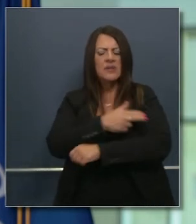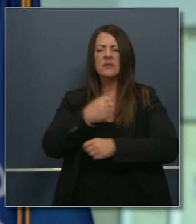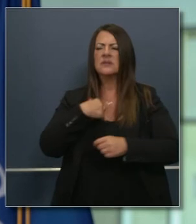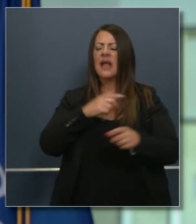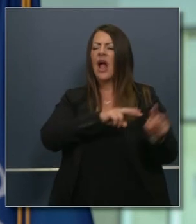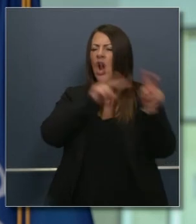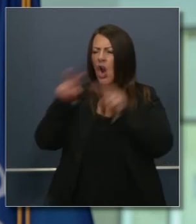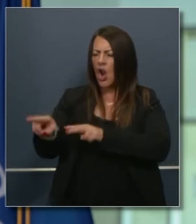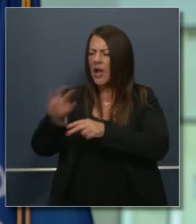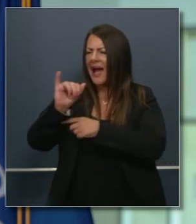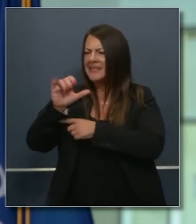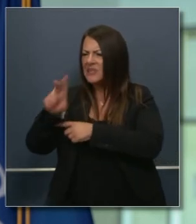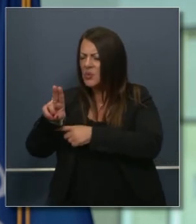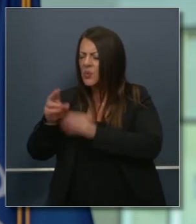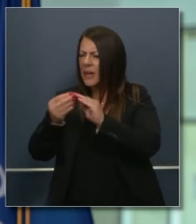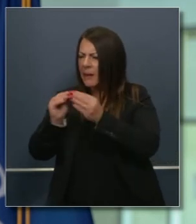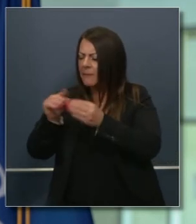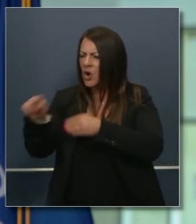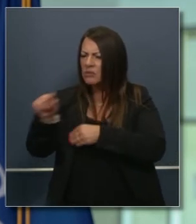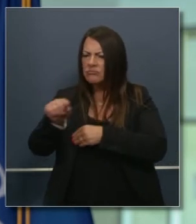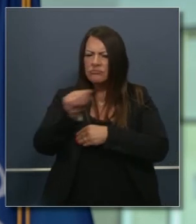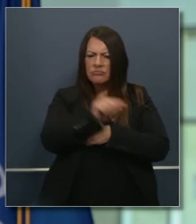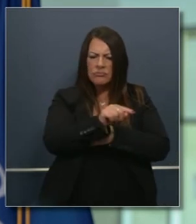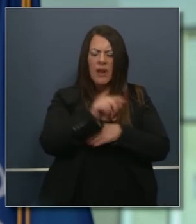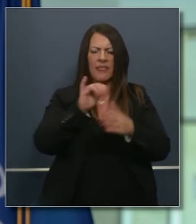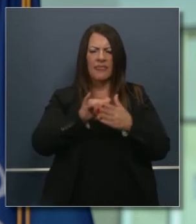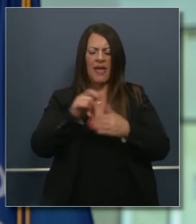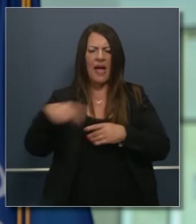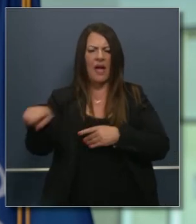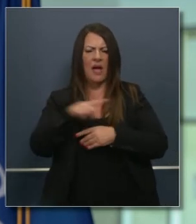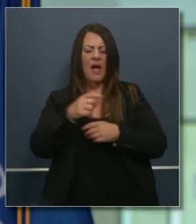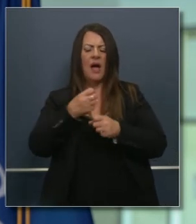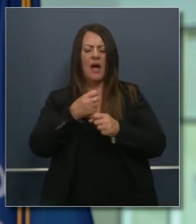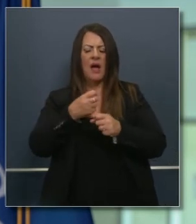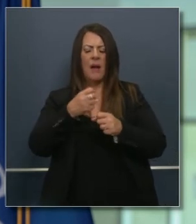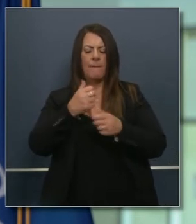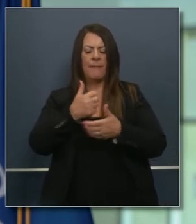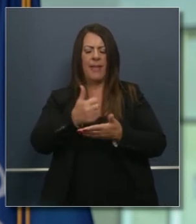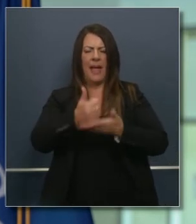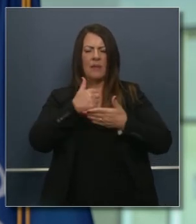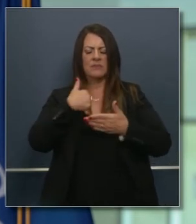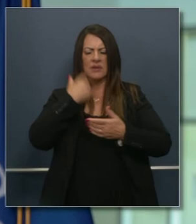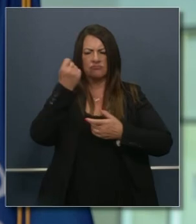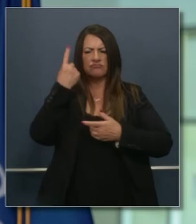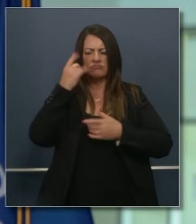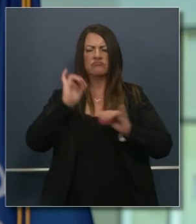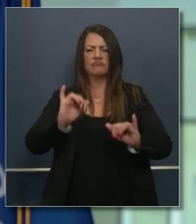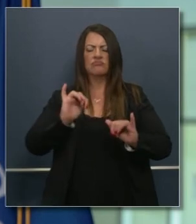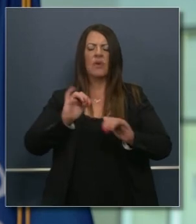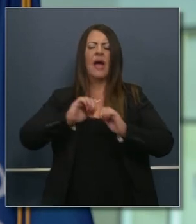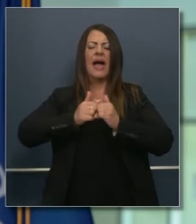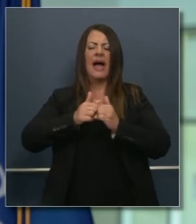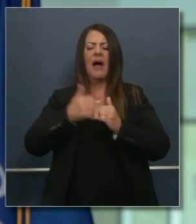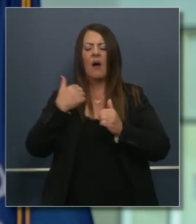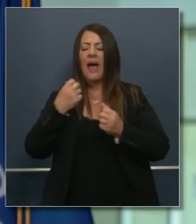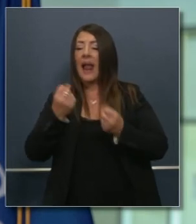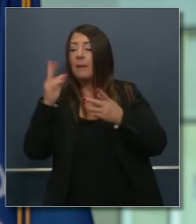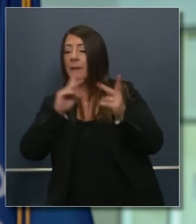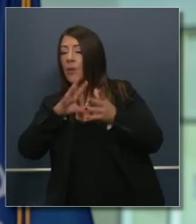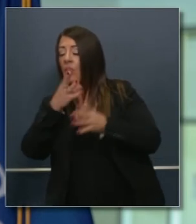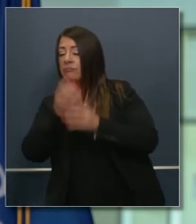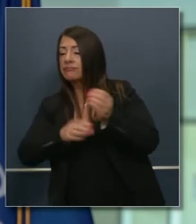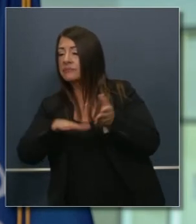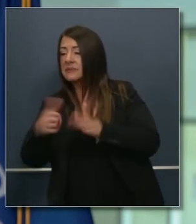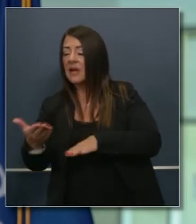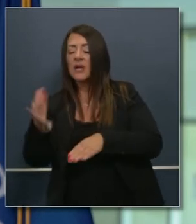qué pasa en los centros de cuidado intensivo es fundamental en cuanto a las preocupaciones que tenemos y asuntos obvios de mortalidad